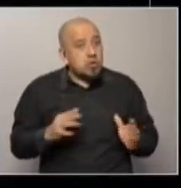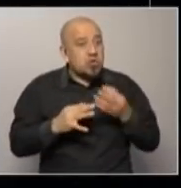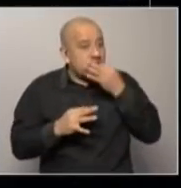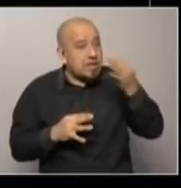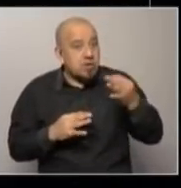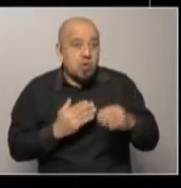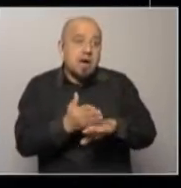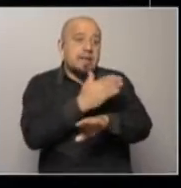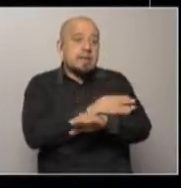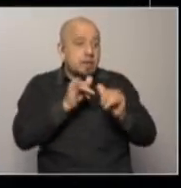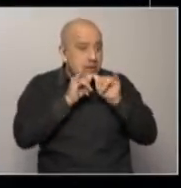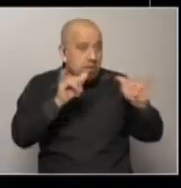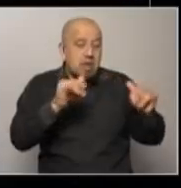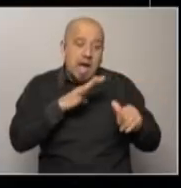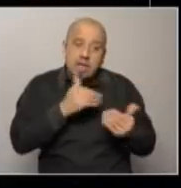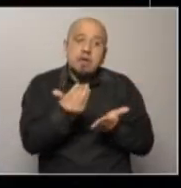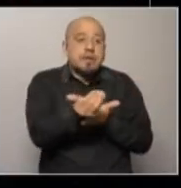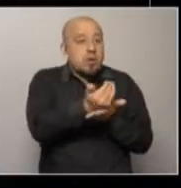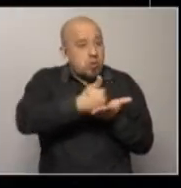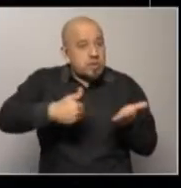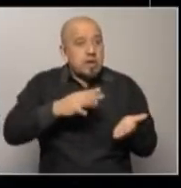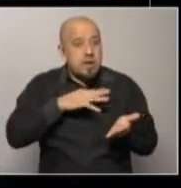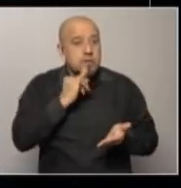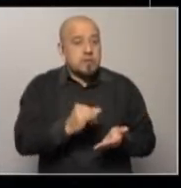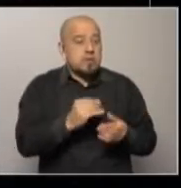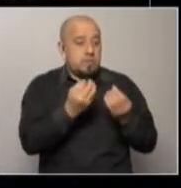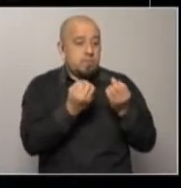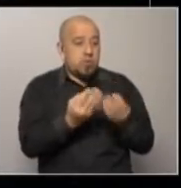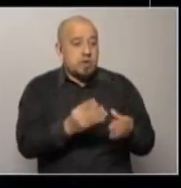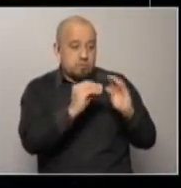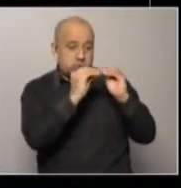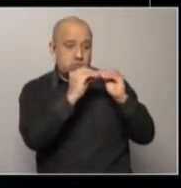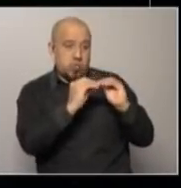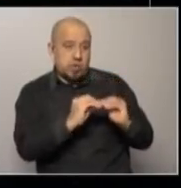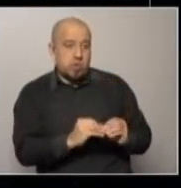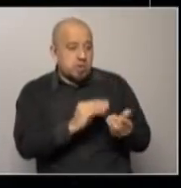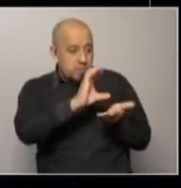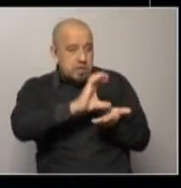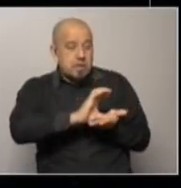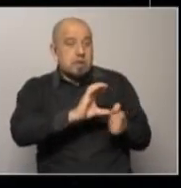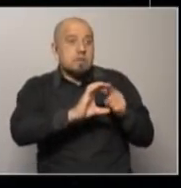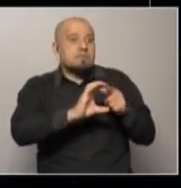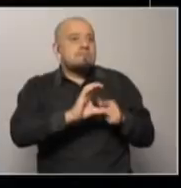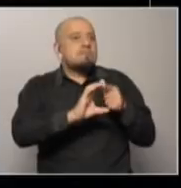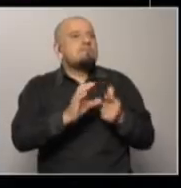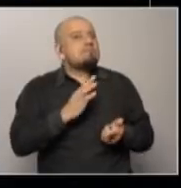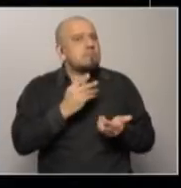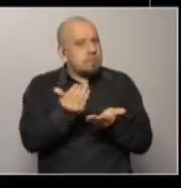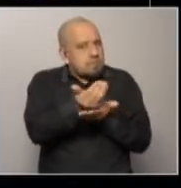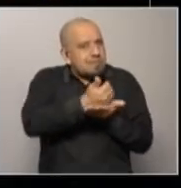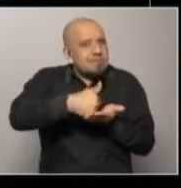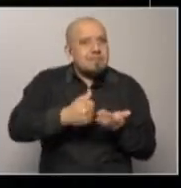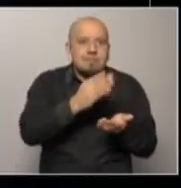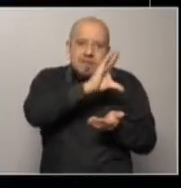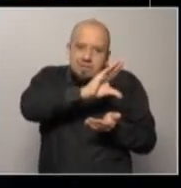tanto, va a haber recortes. Y dado que el presupuesto es rígido, indefectiblemente los recortes van a caer